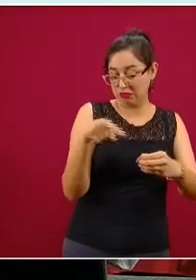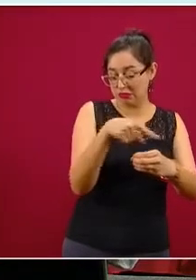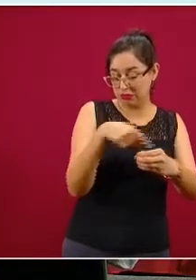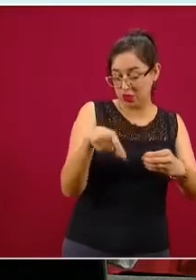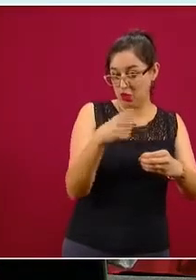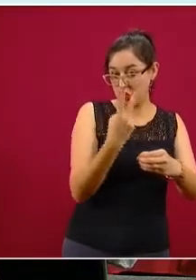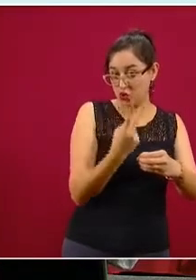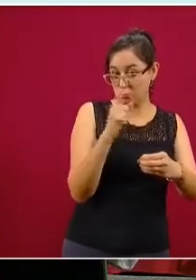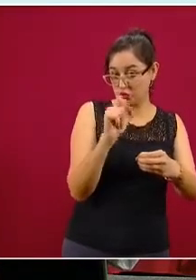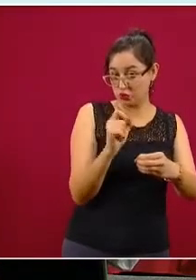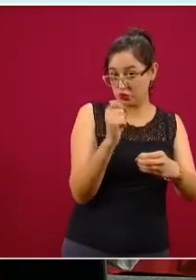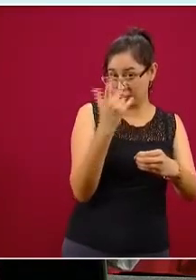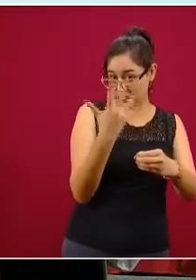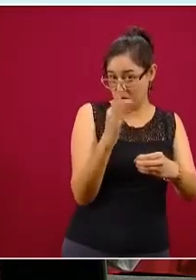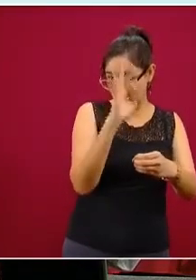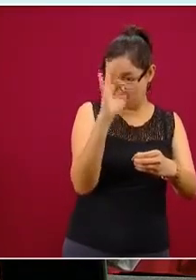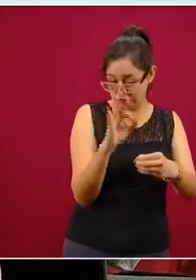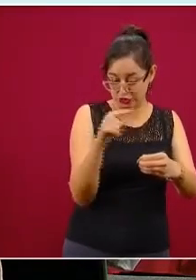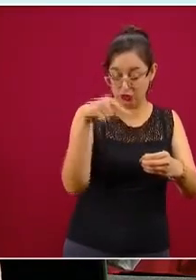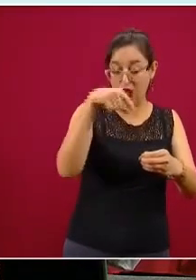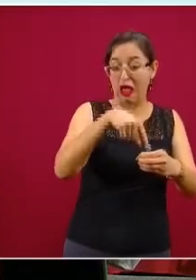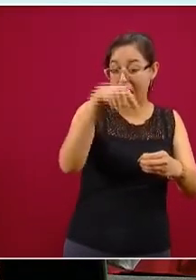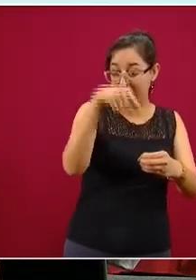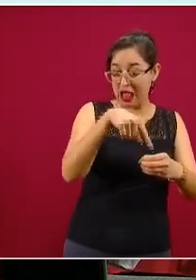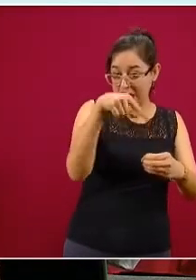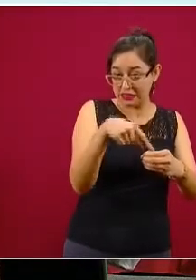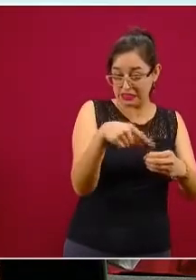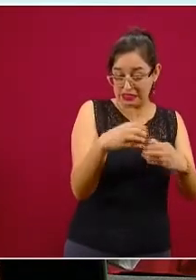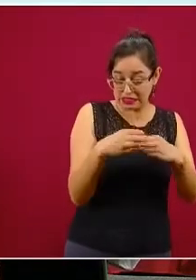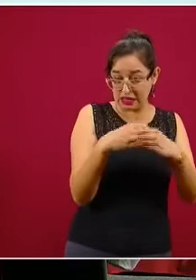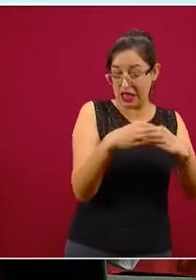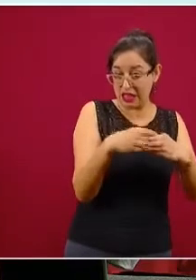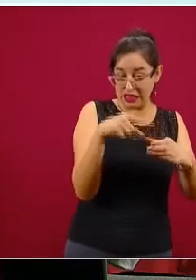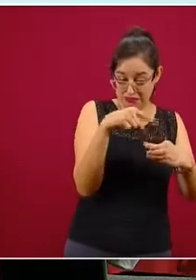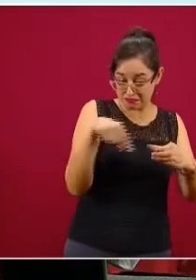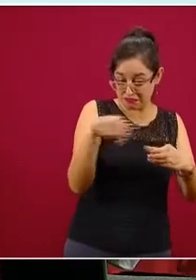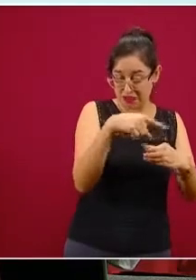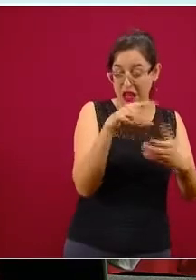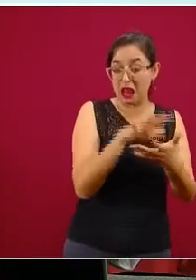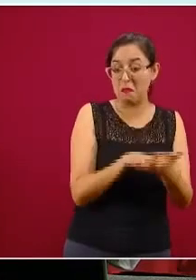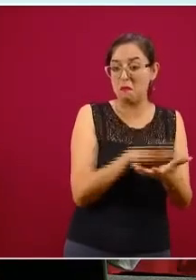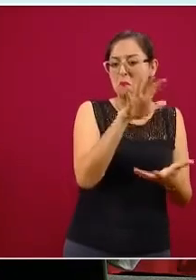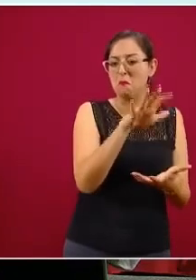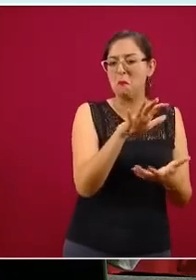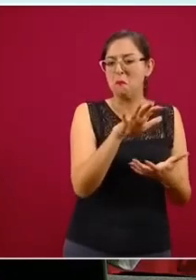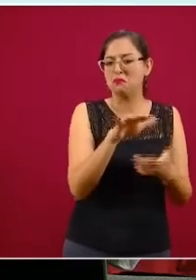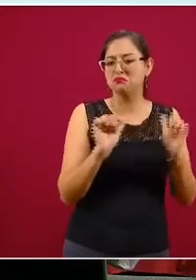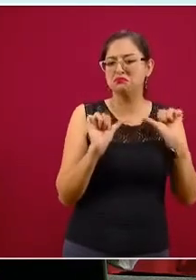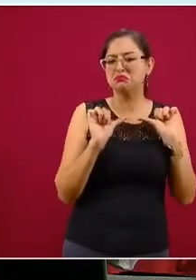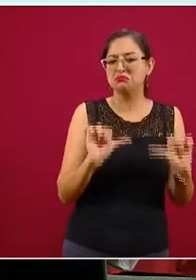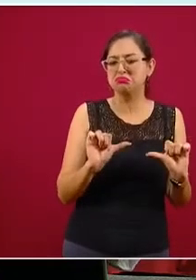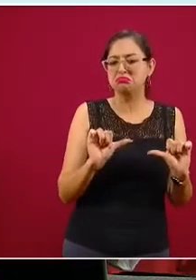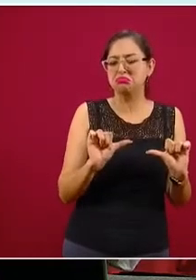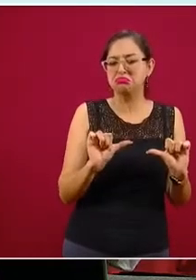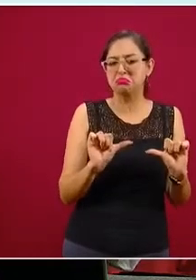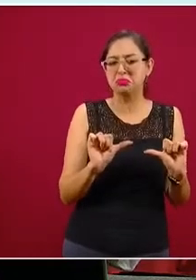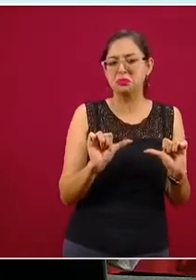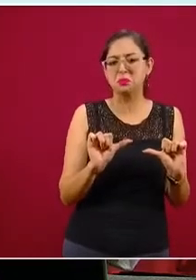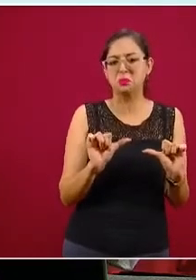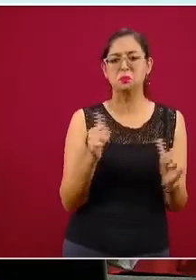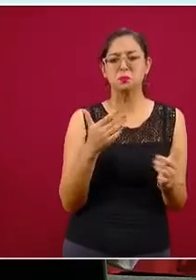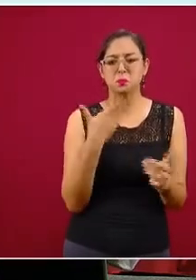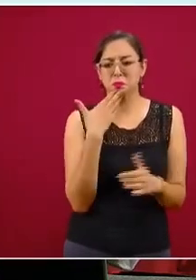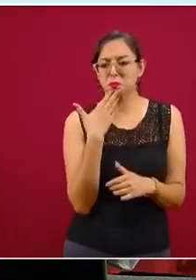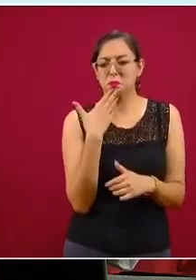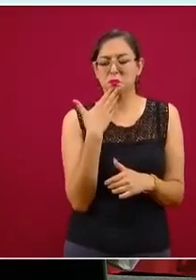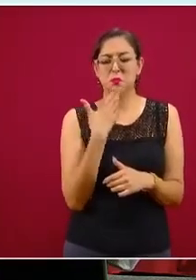Y de este 2.5 por ciento, a la gran mayoría le fue bien o no le fue mal,